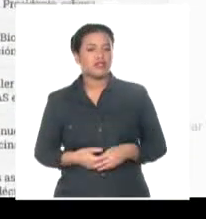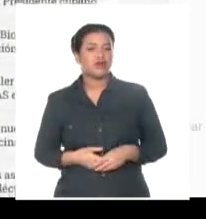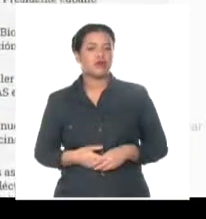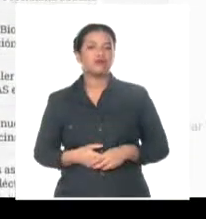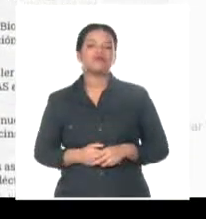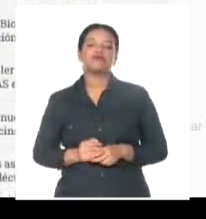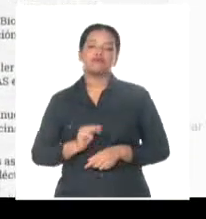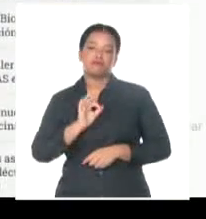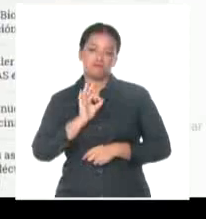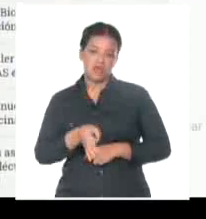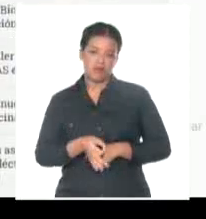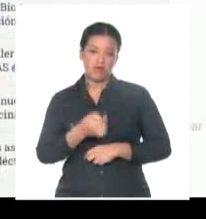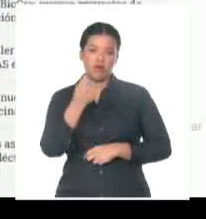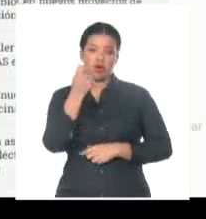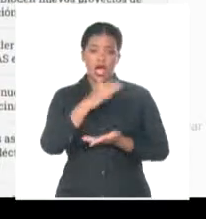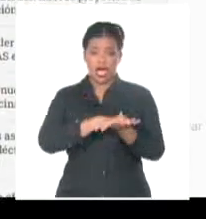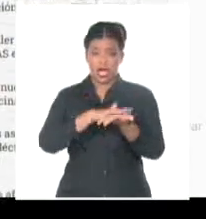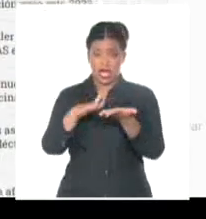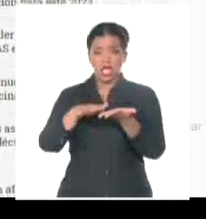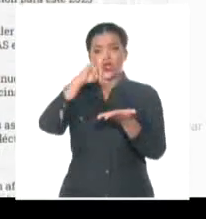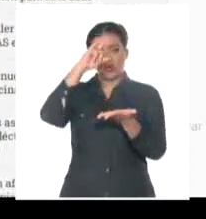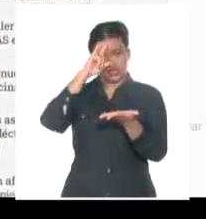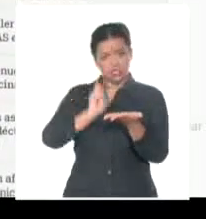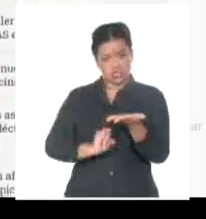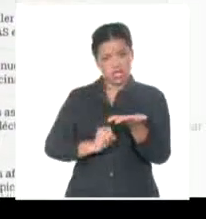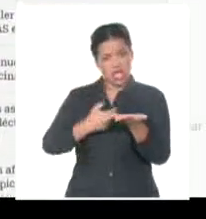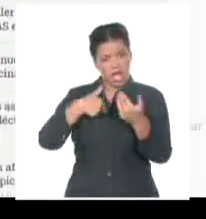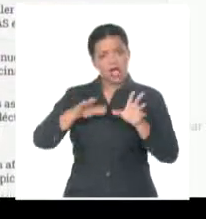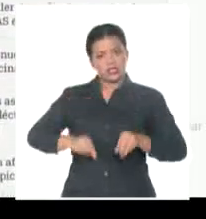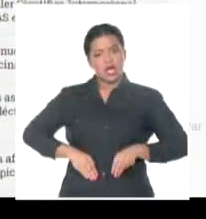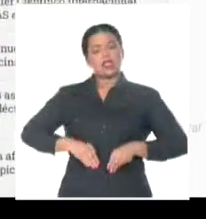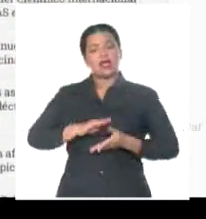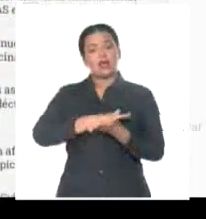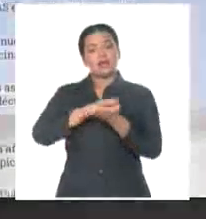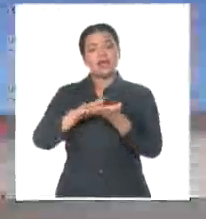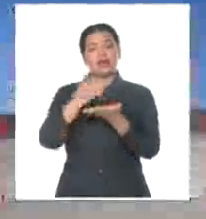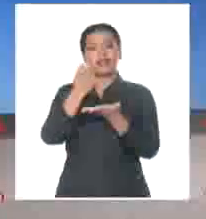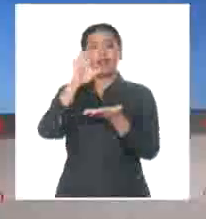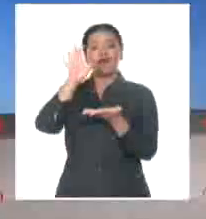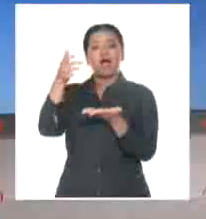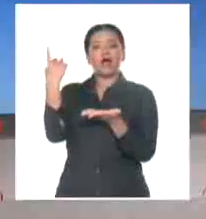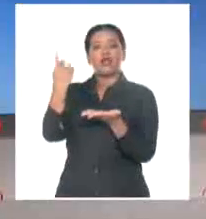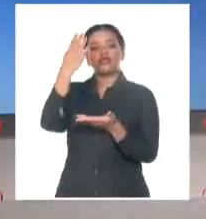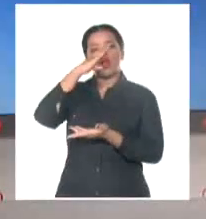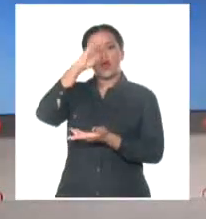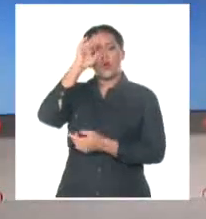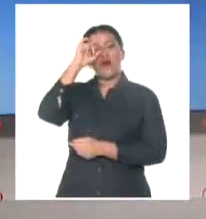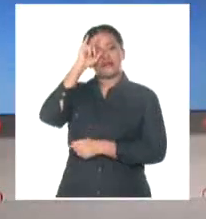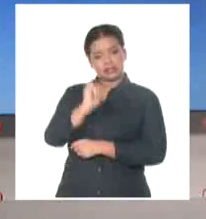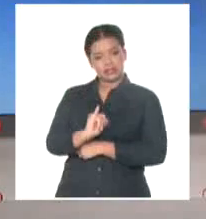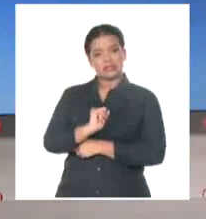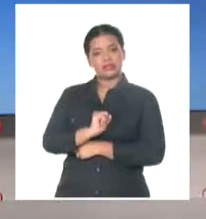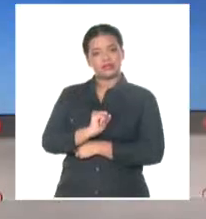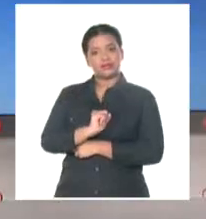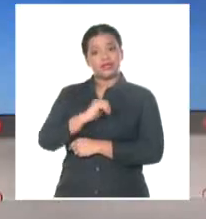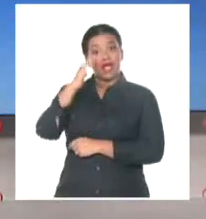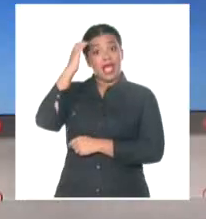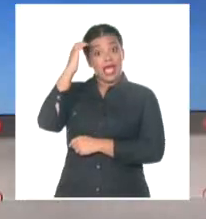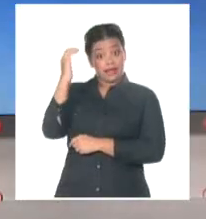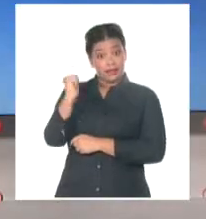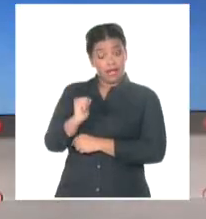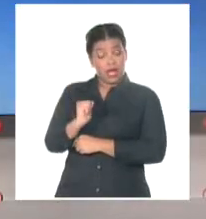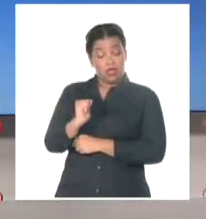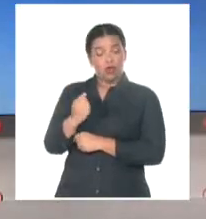existió, sí, nadie lo ha negado. Se prestó dinero al Banco Nacional de Cuba y el Estado en su momento